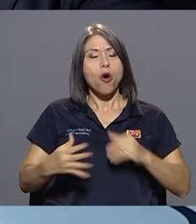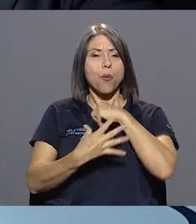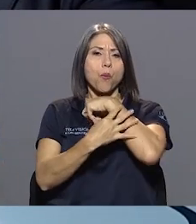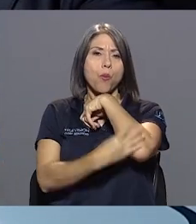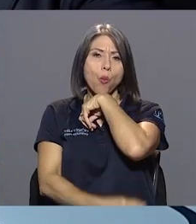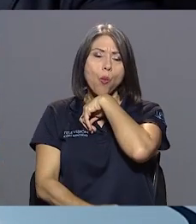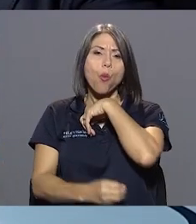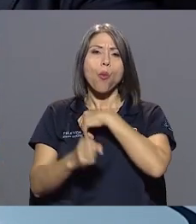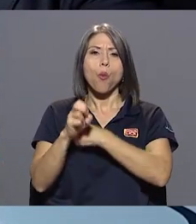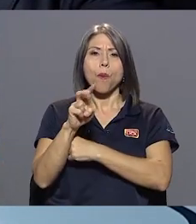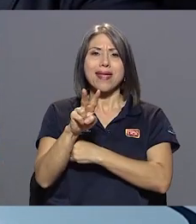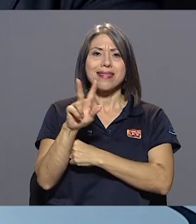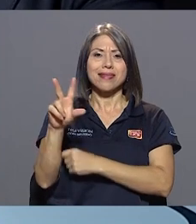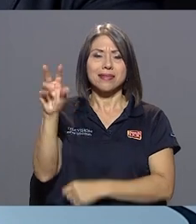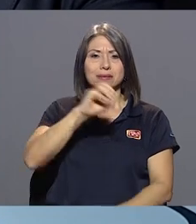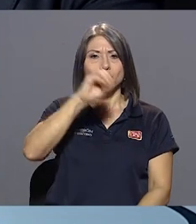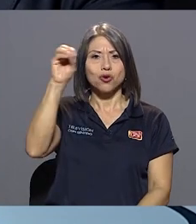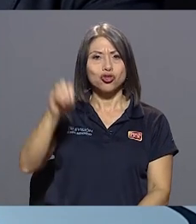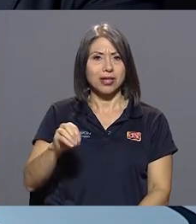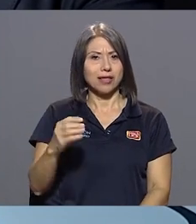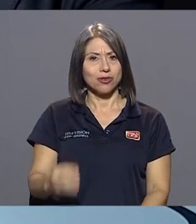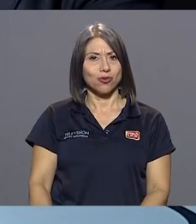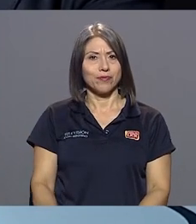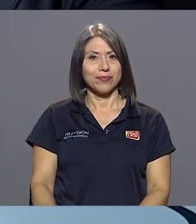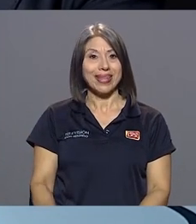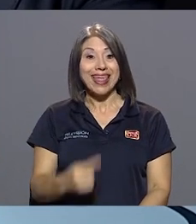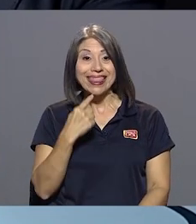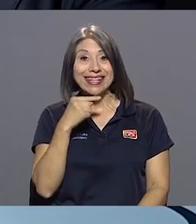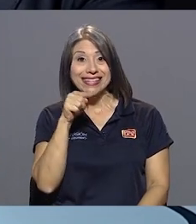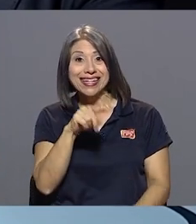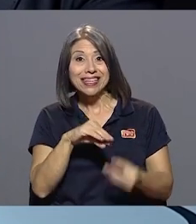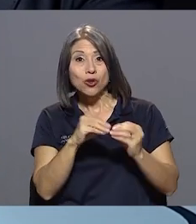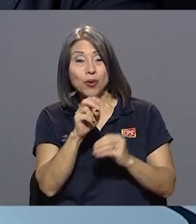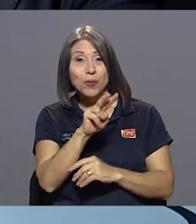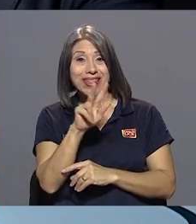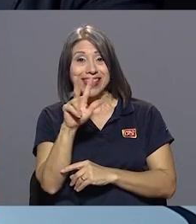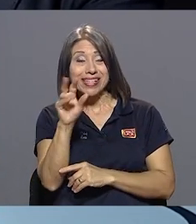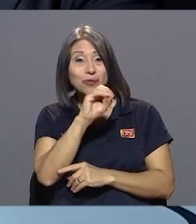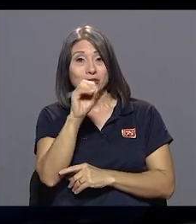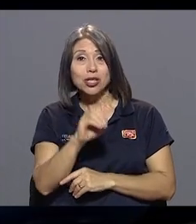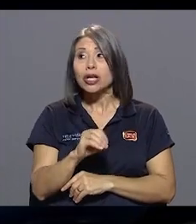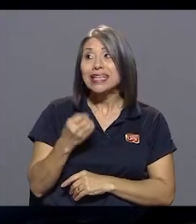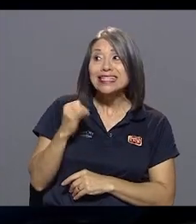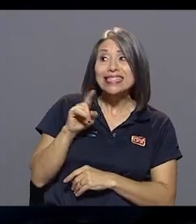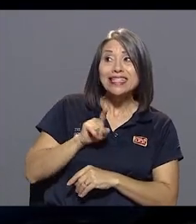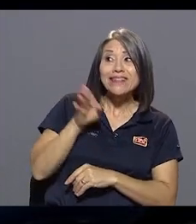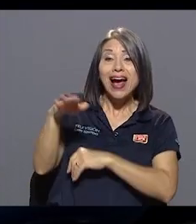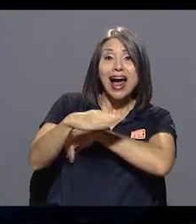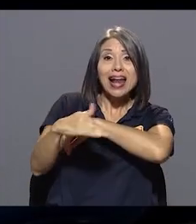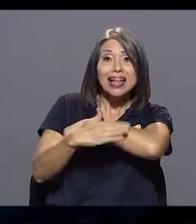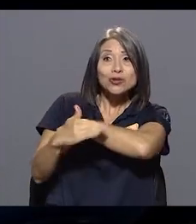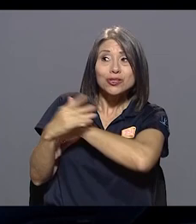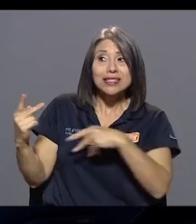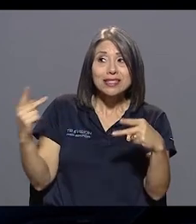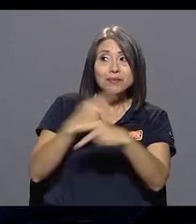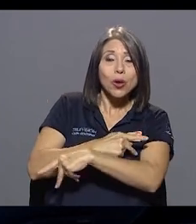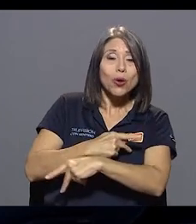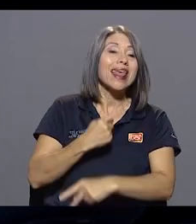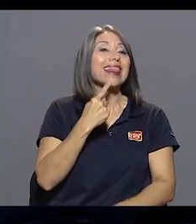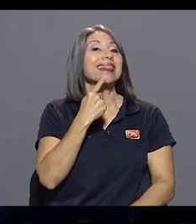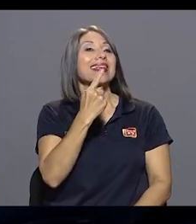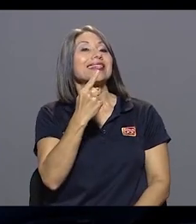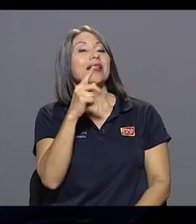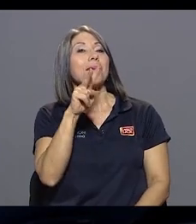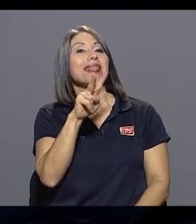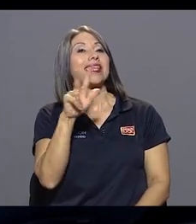23%. Mire, decir ese número... Y si va a las costas es peor. Sí, decir ese número, 23% es fácil, pero